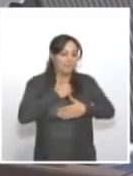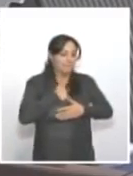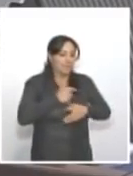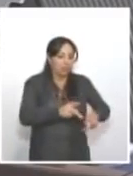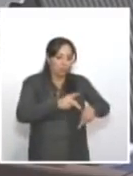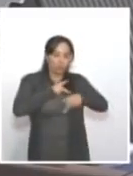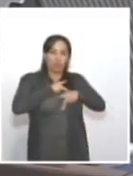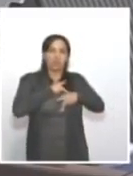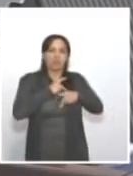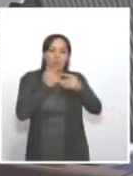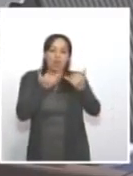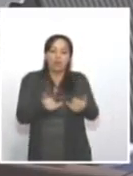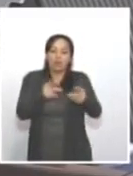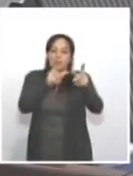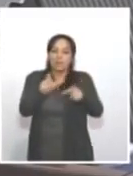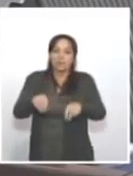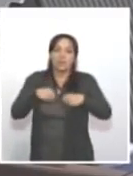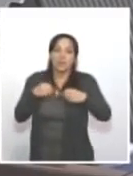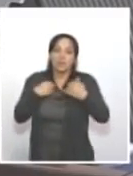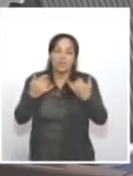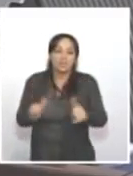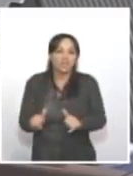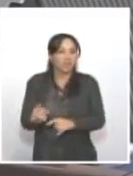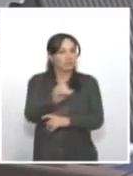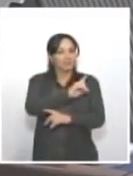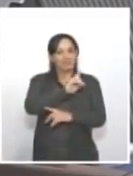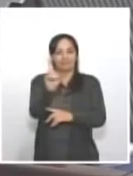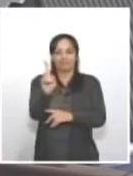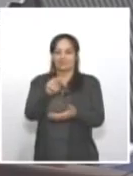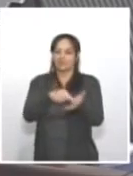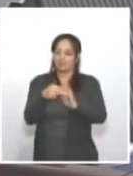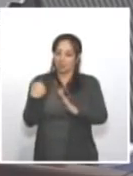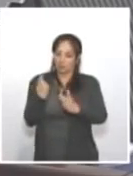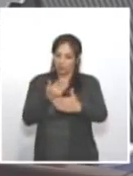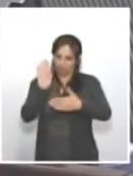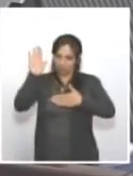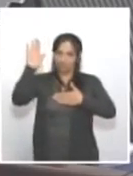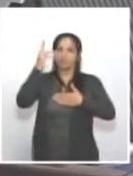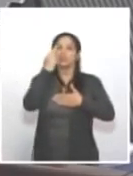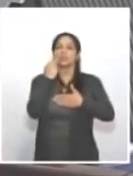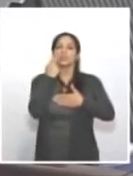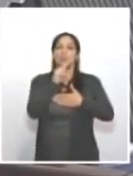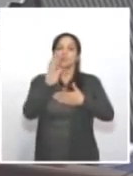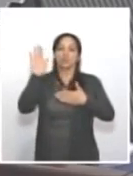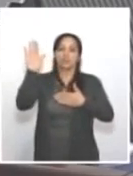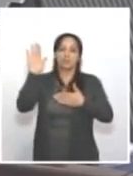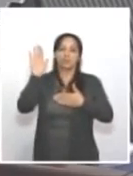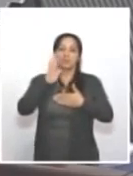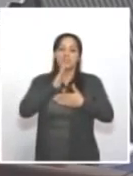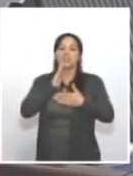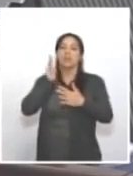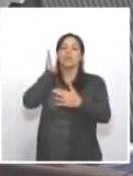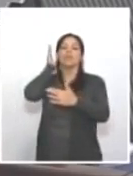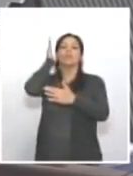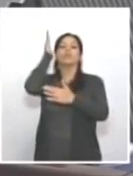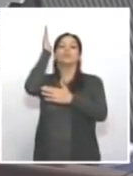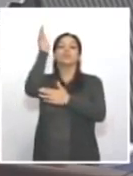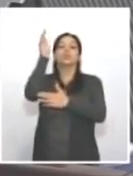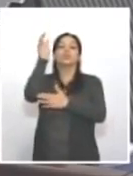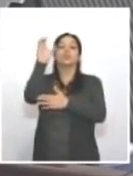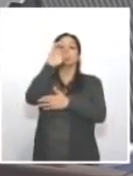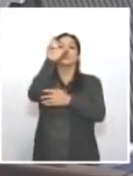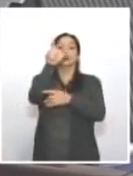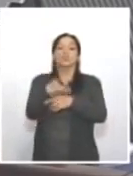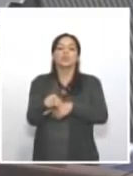actuales generaciones, sino es un compromiso que nosotros tenemos, no sólo con el futuro de nuestros